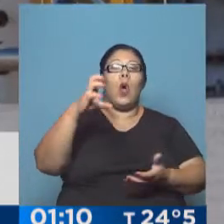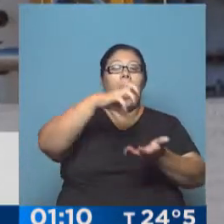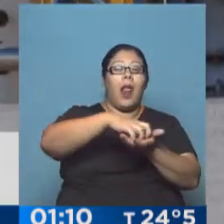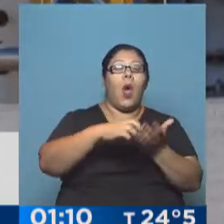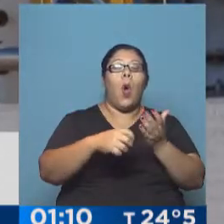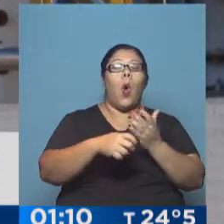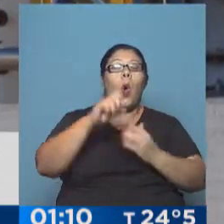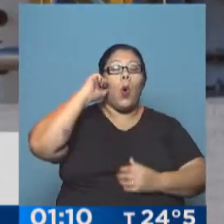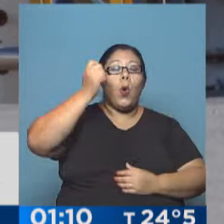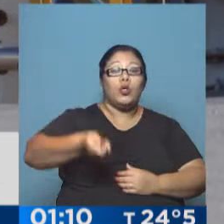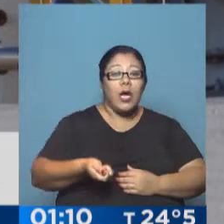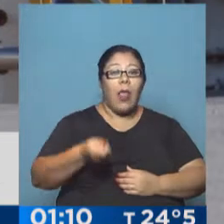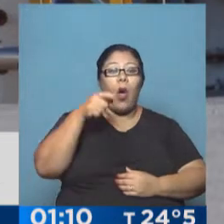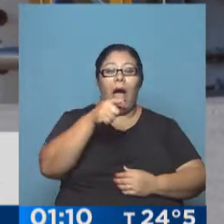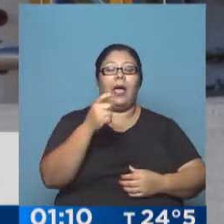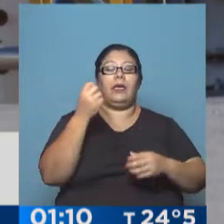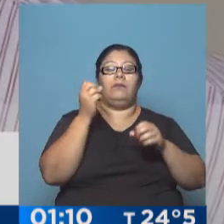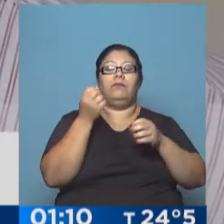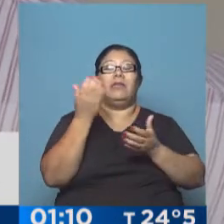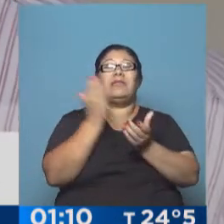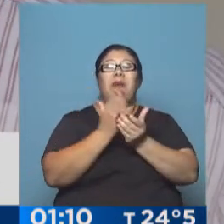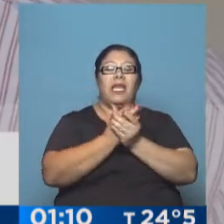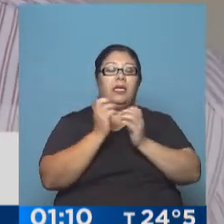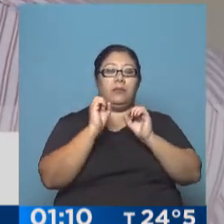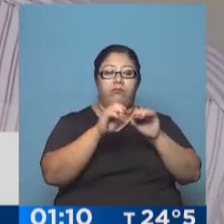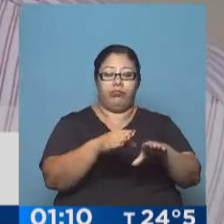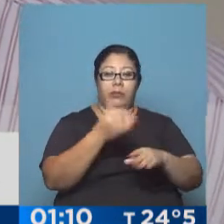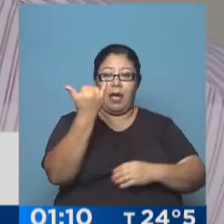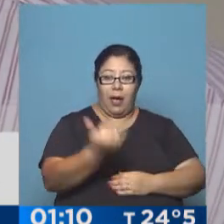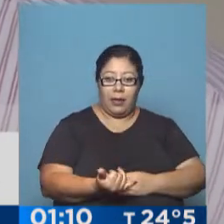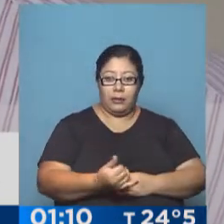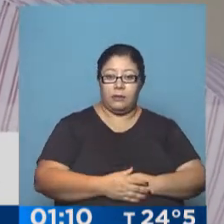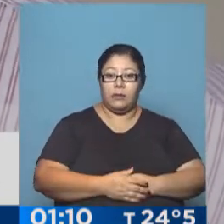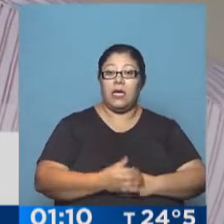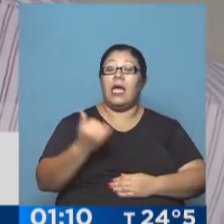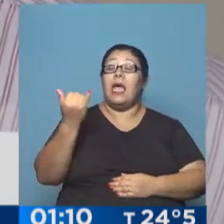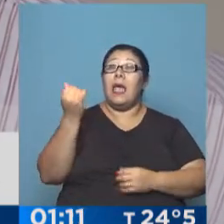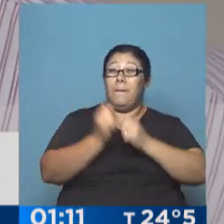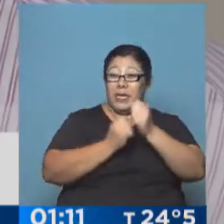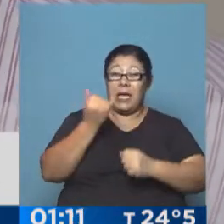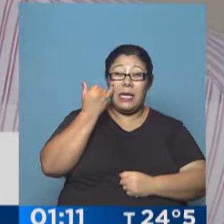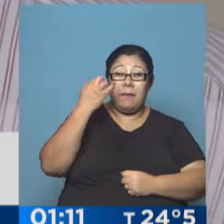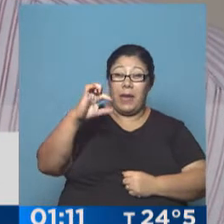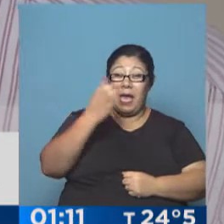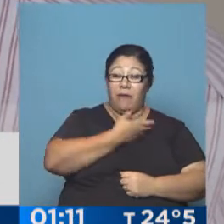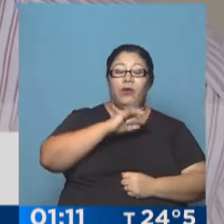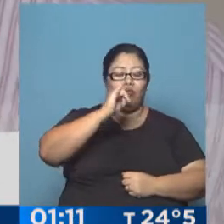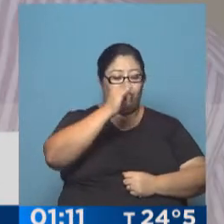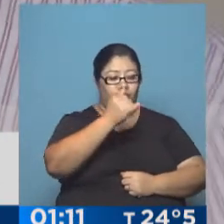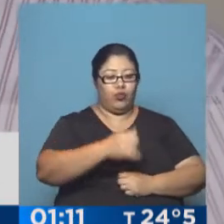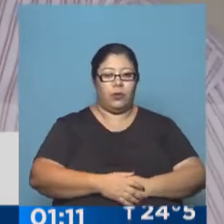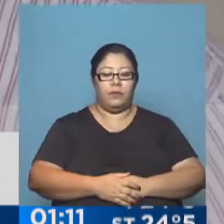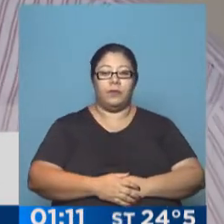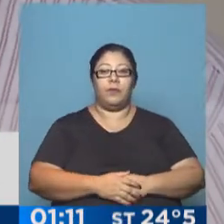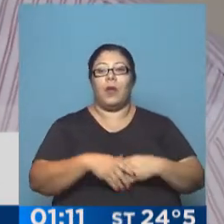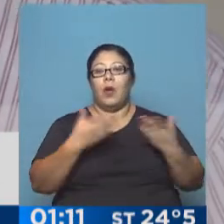mediodía se fue al juzgado y la jueza... YPF lo había depositado en el juzgado. Sí, sí, sí. Y la jueza, en fin,